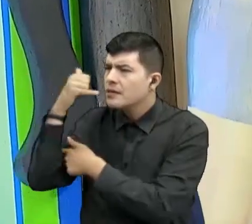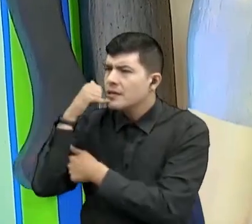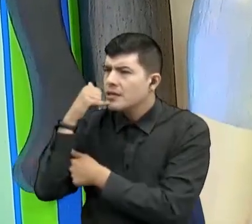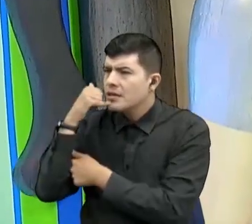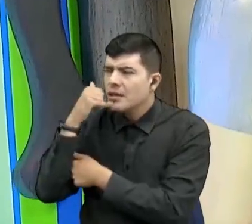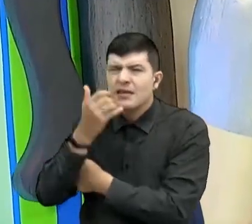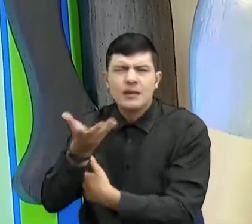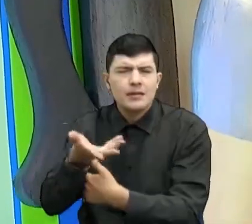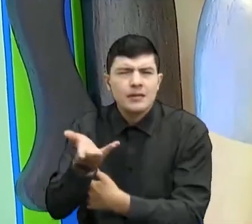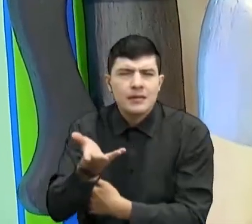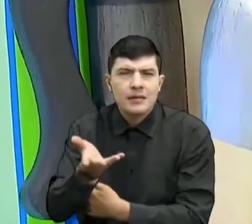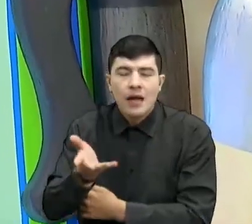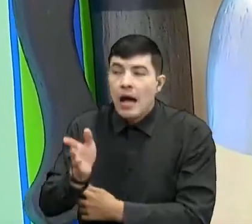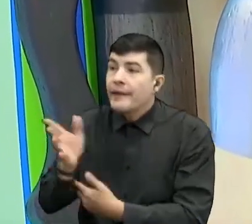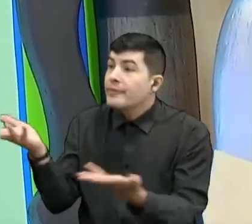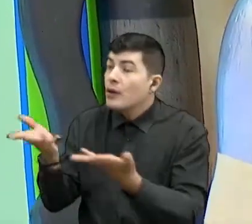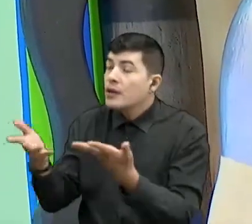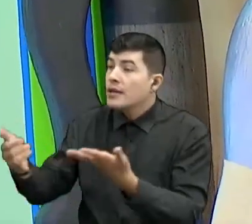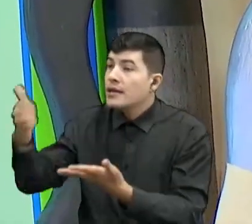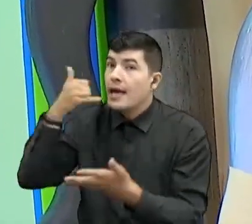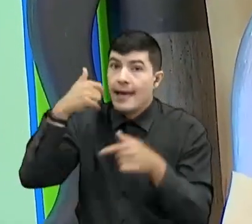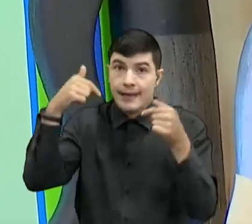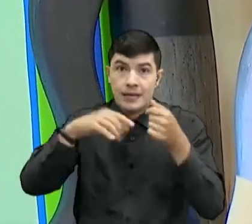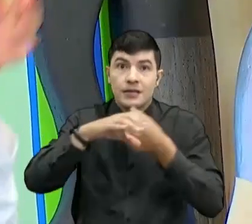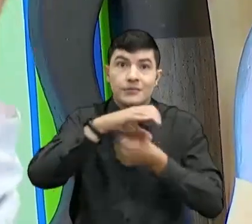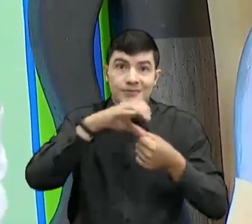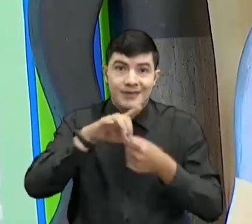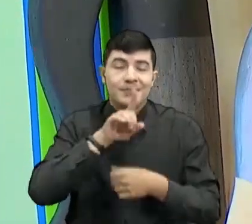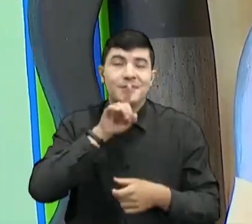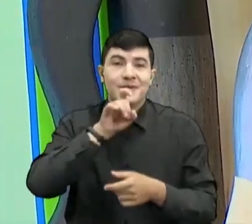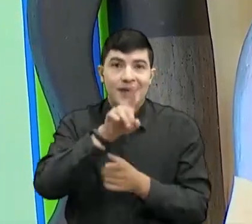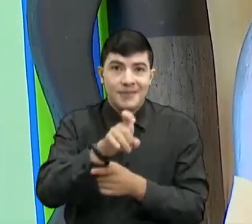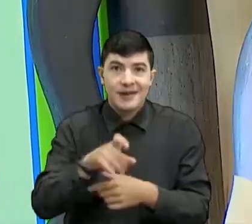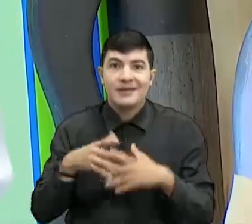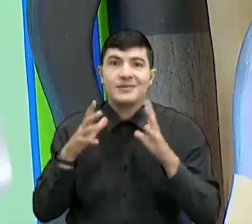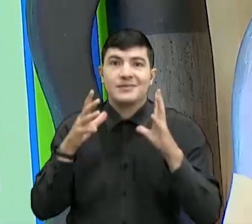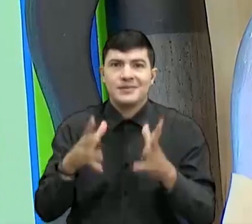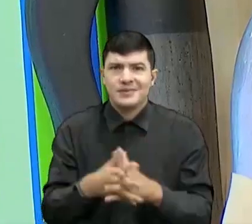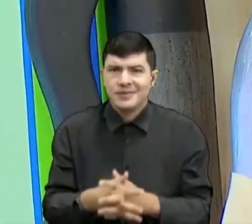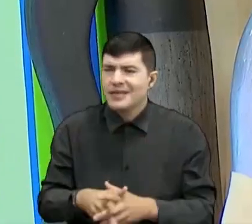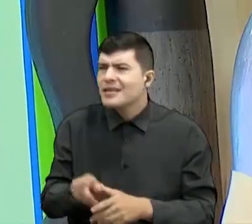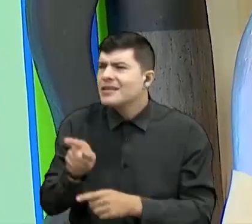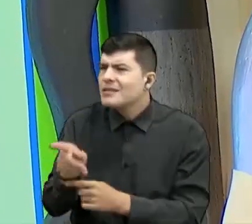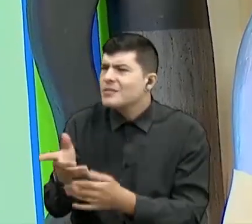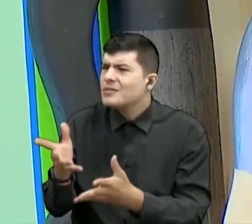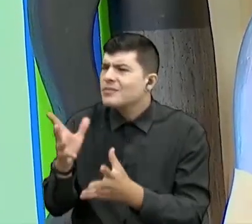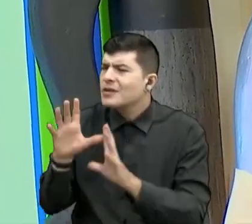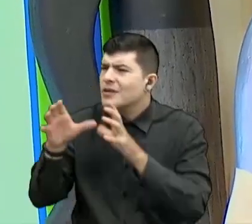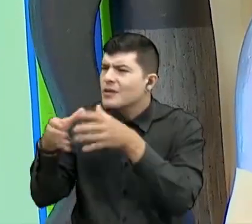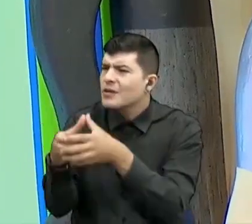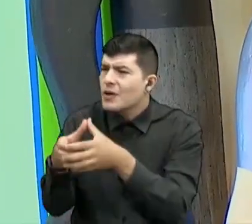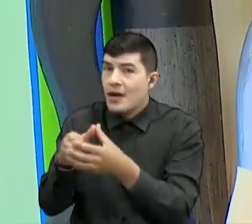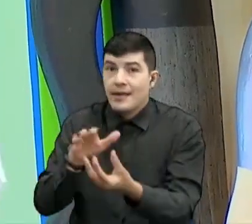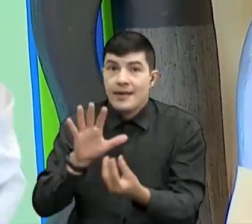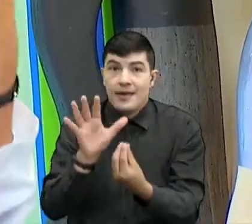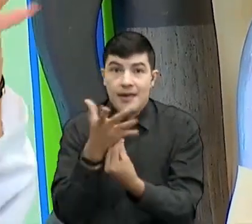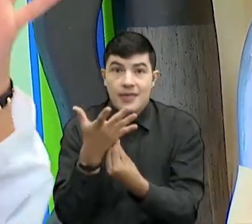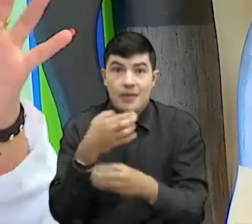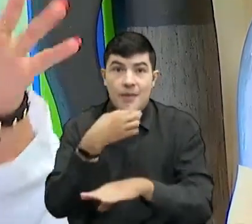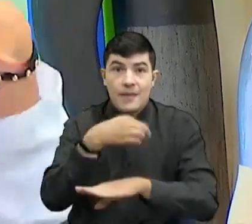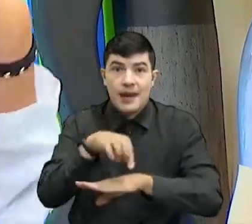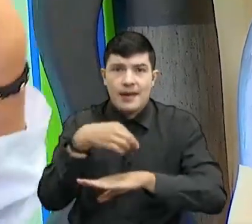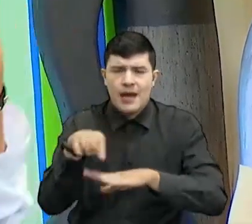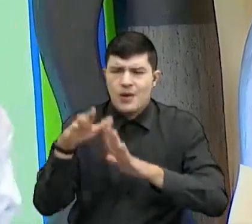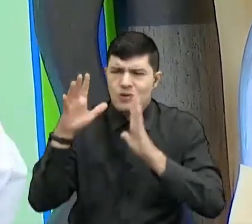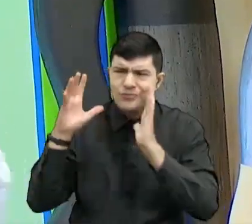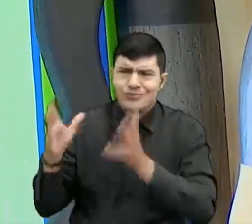Señora. ¿Desde dónde nos llamas, mi amor? Desde Bucaramanga. Desde Bucaramanga. Anita, ¿en qué grado vas? Quinto. ¿En qué